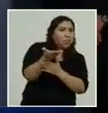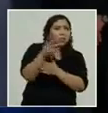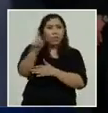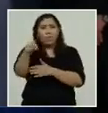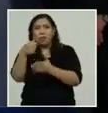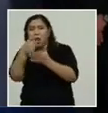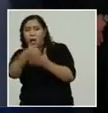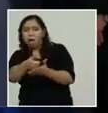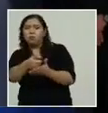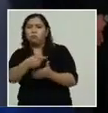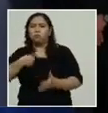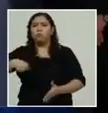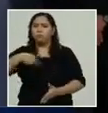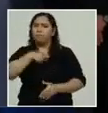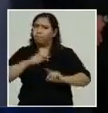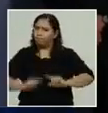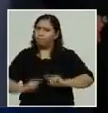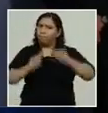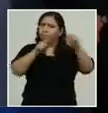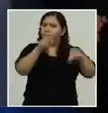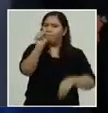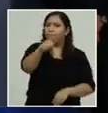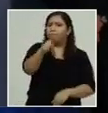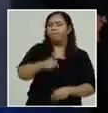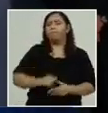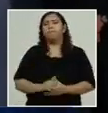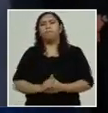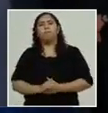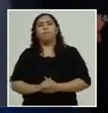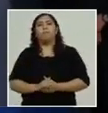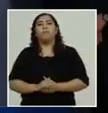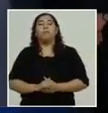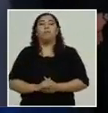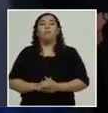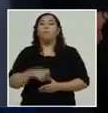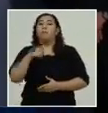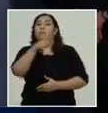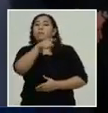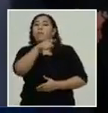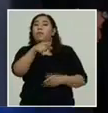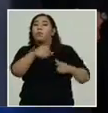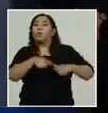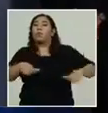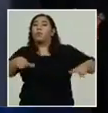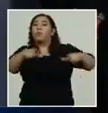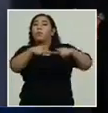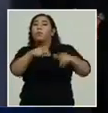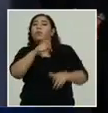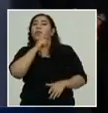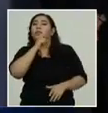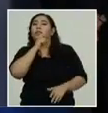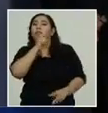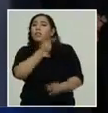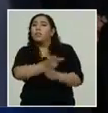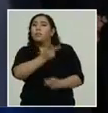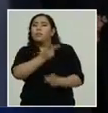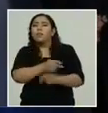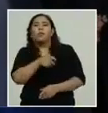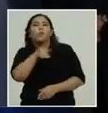pedimos también cooperación porque sabemos que es una zona de alto riesgo para que puedan llamar al 911